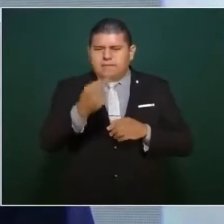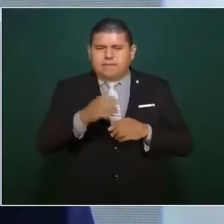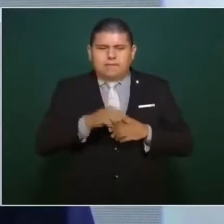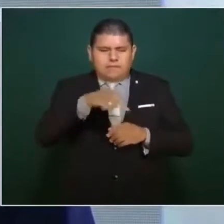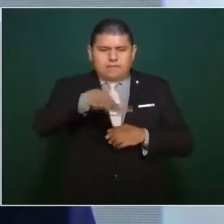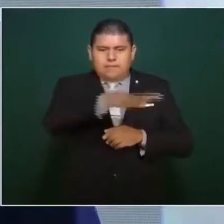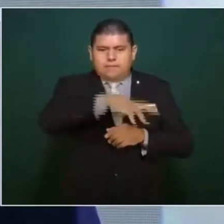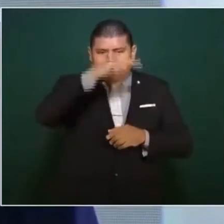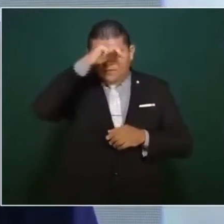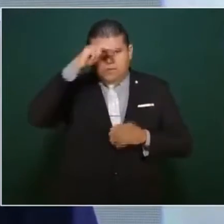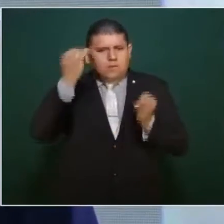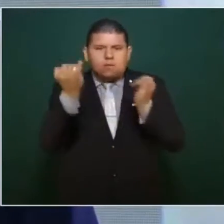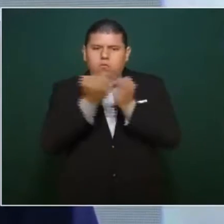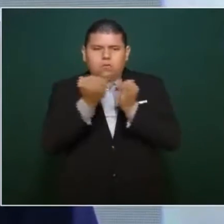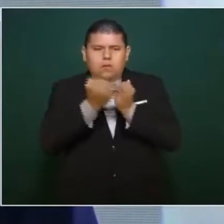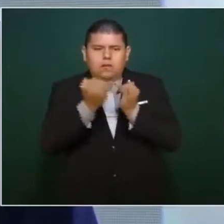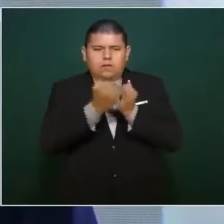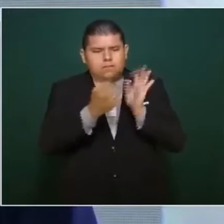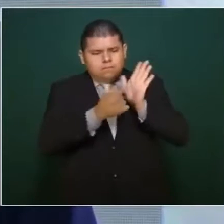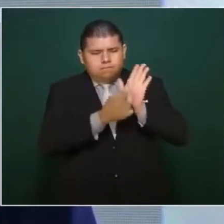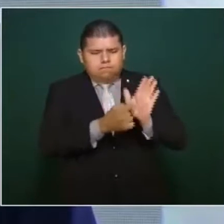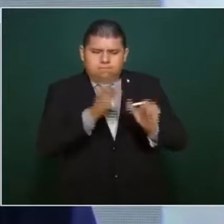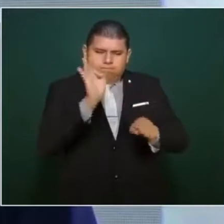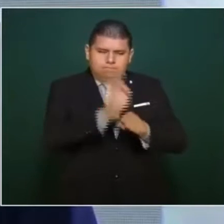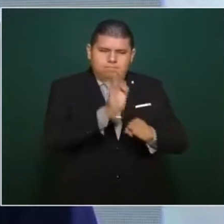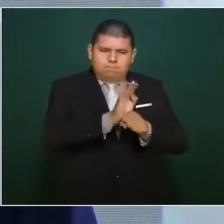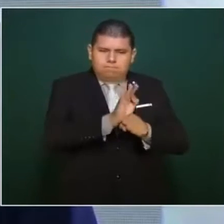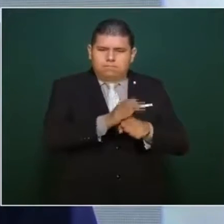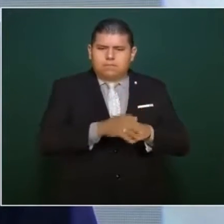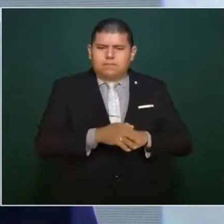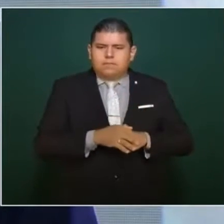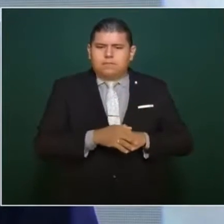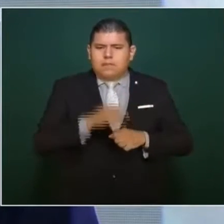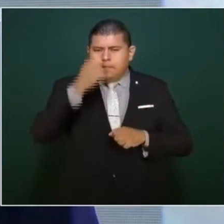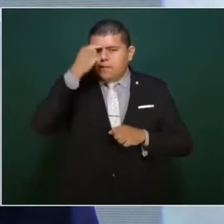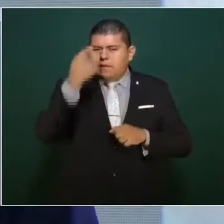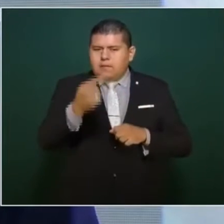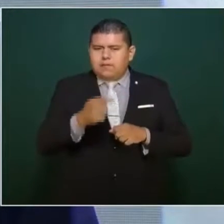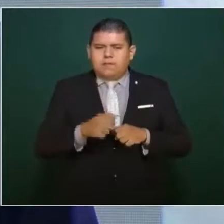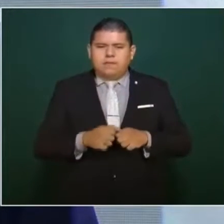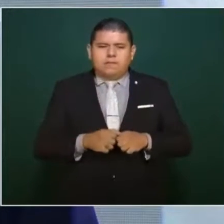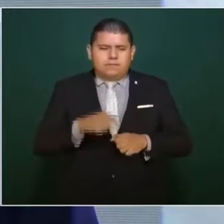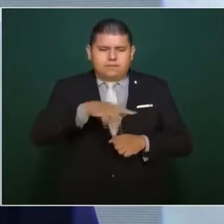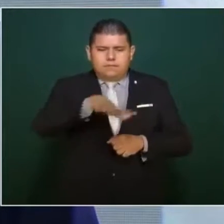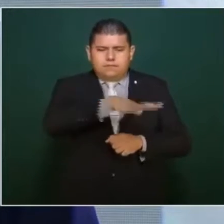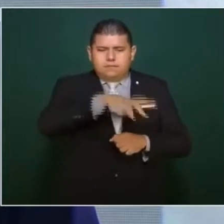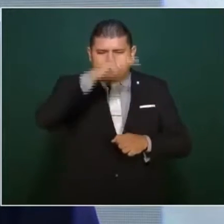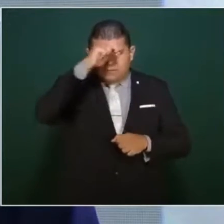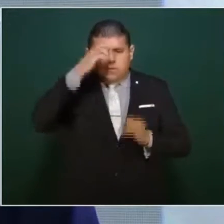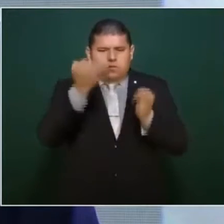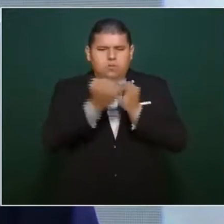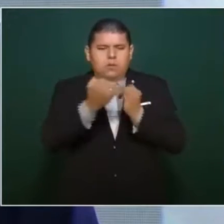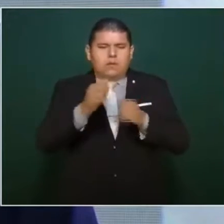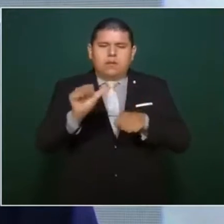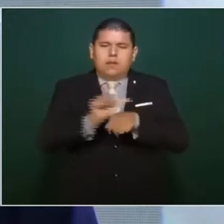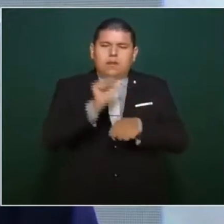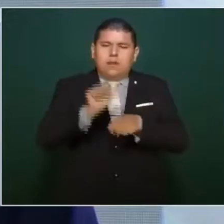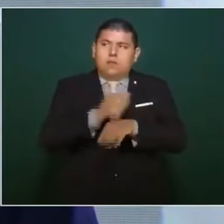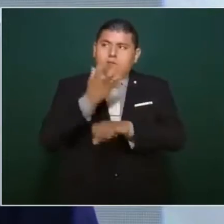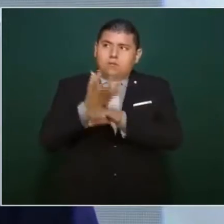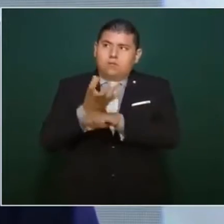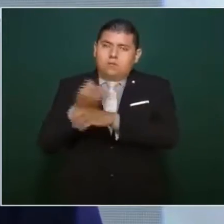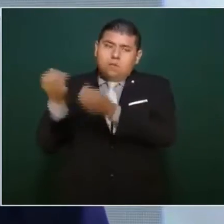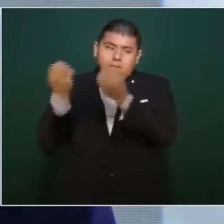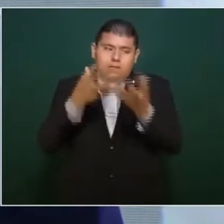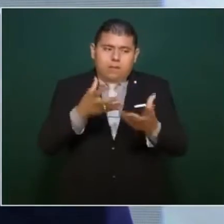también se va a aplicar el programa para Nayarit, la regularización de